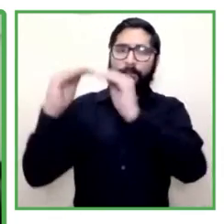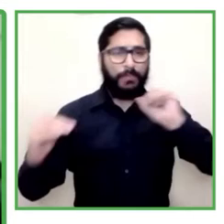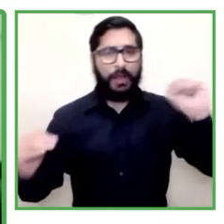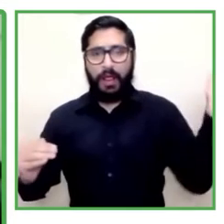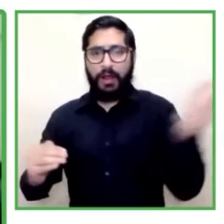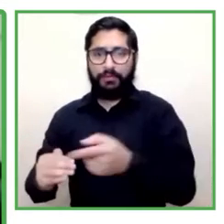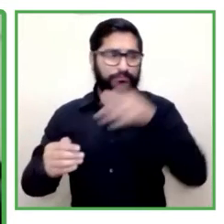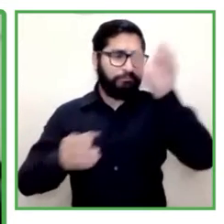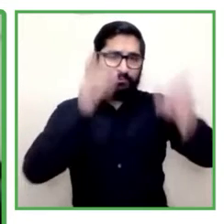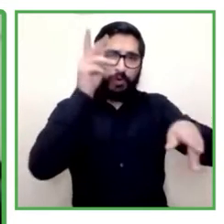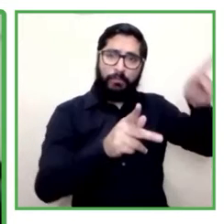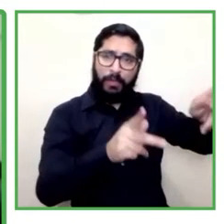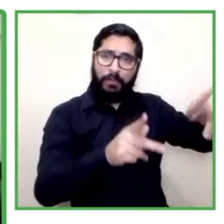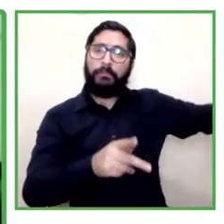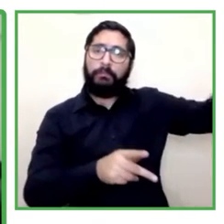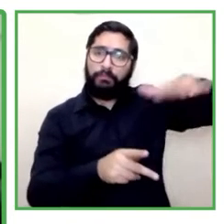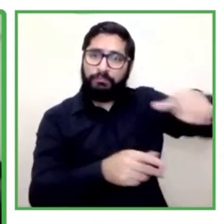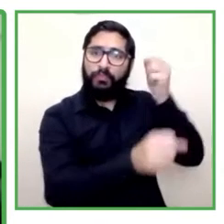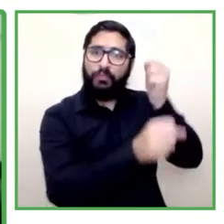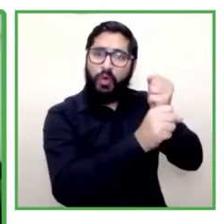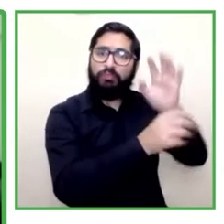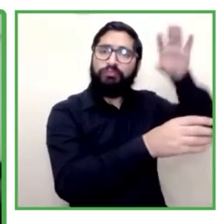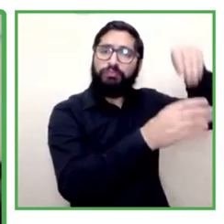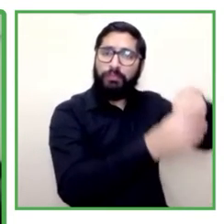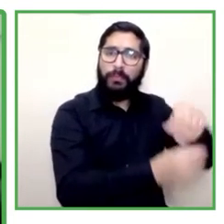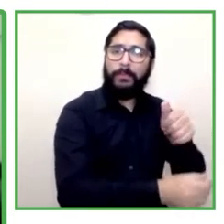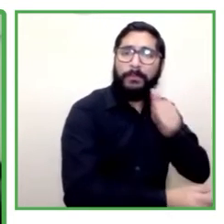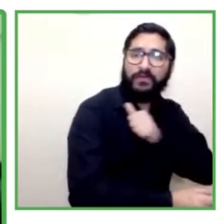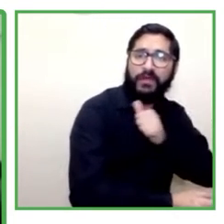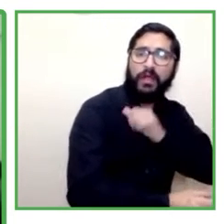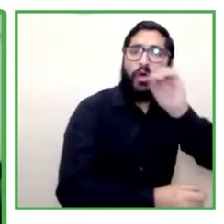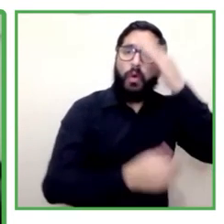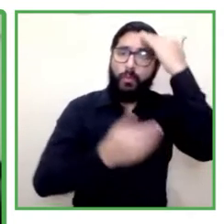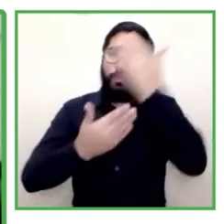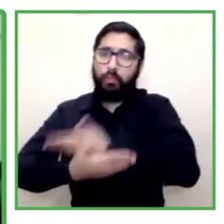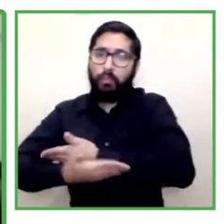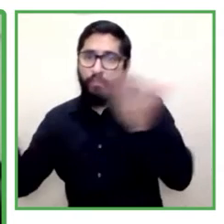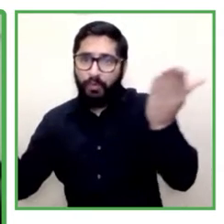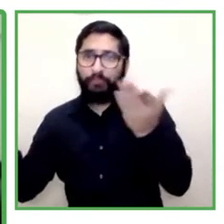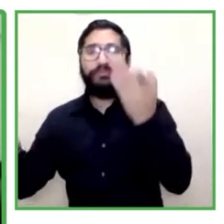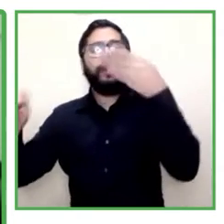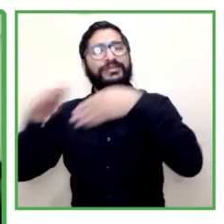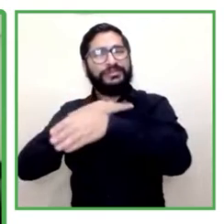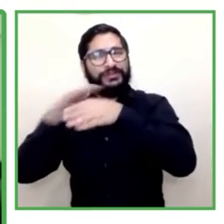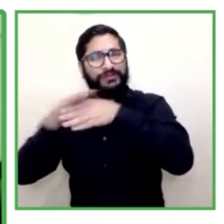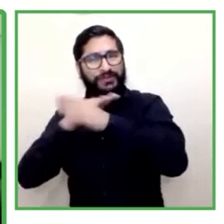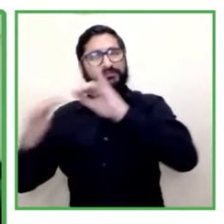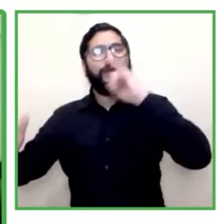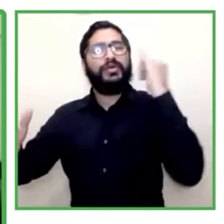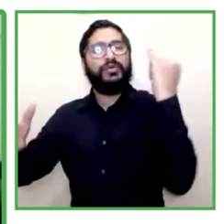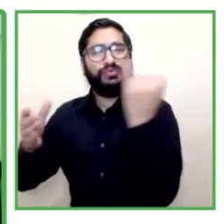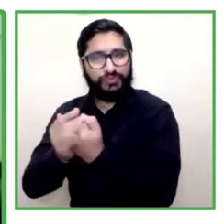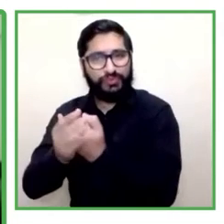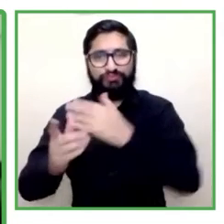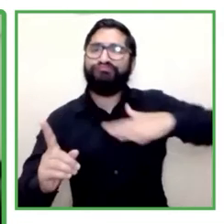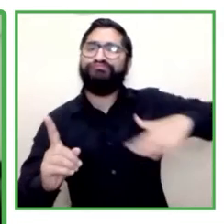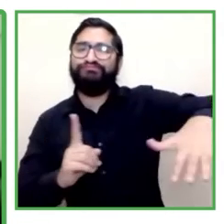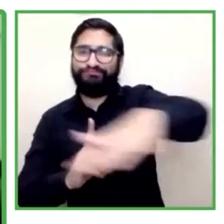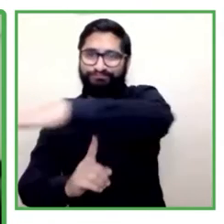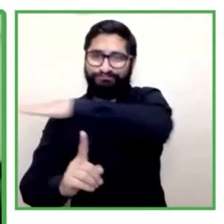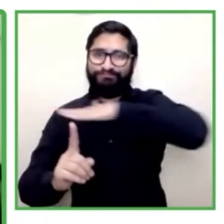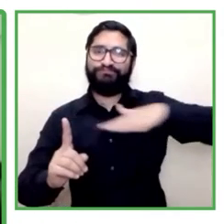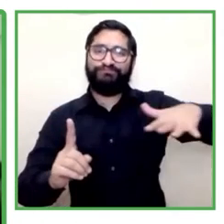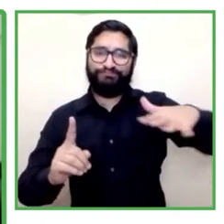es central en esa inclusión. En este contexto, entonces, invitamos a participar